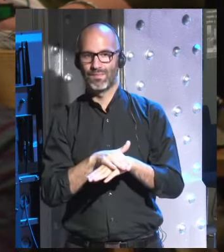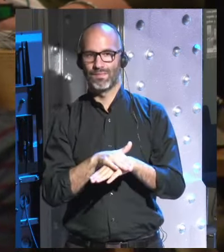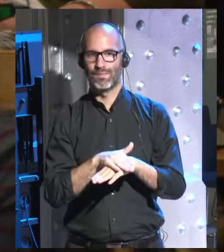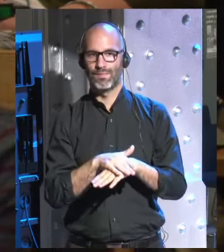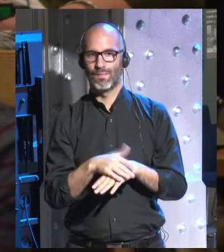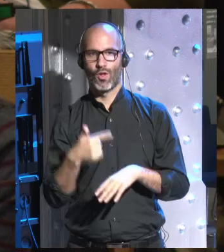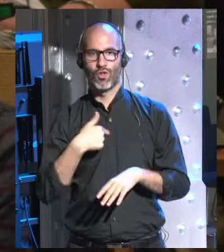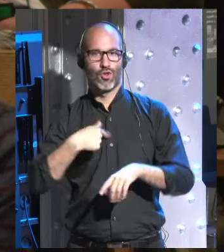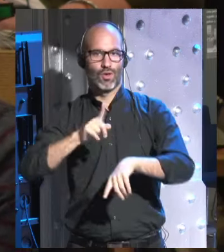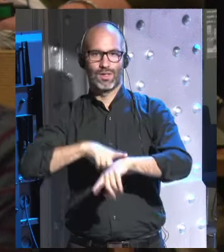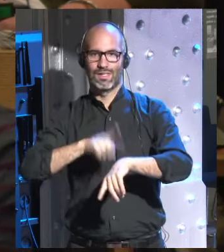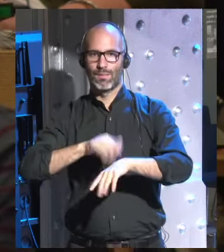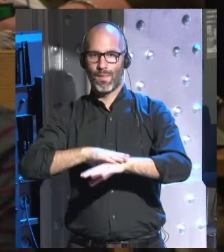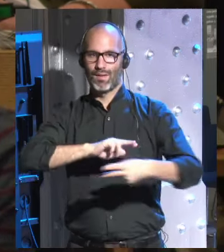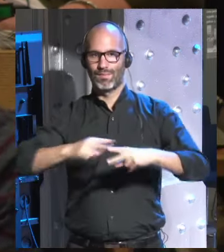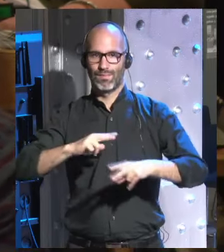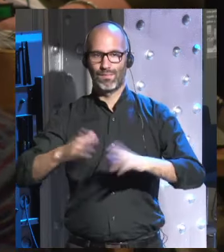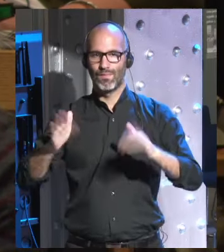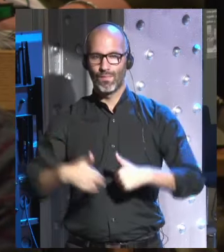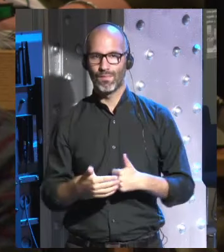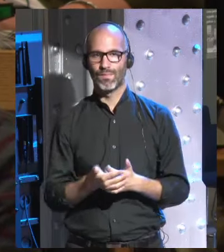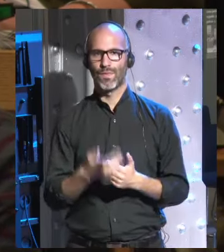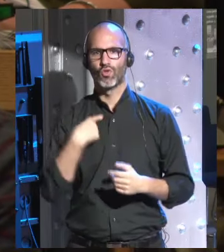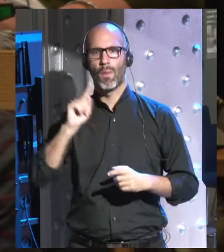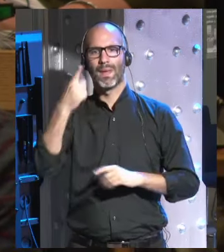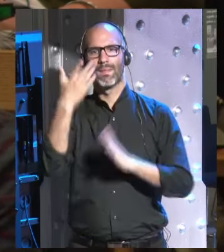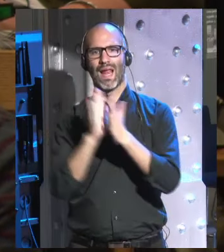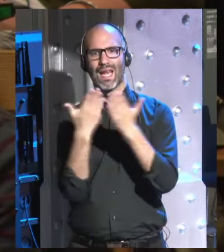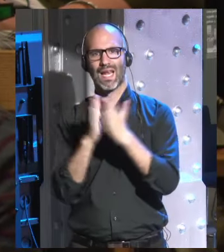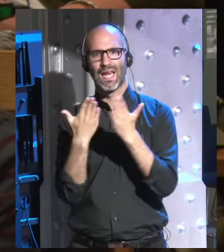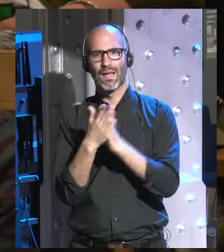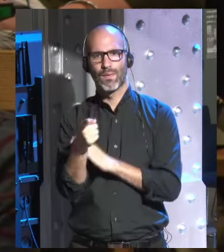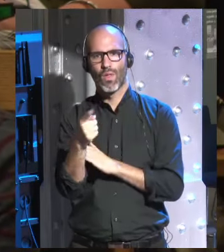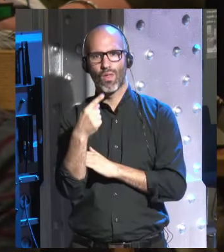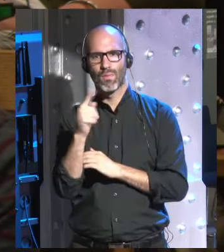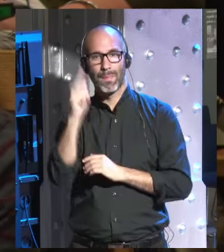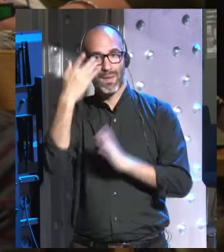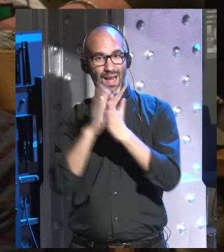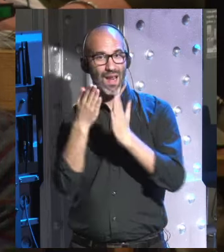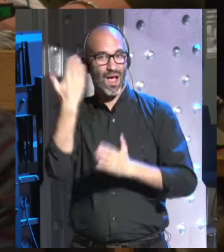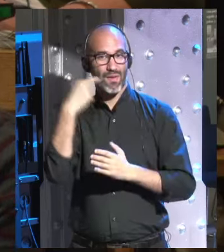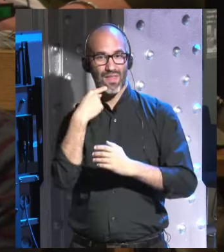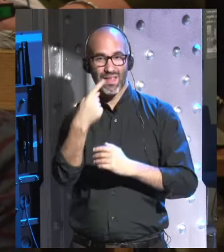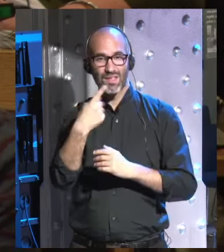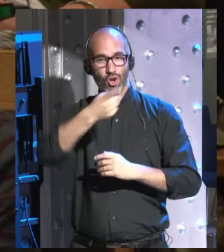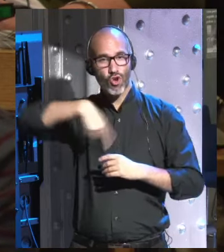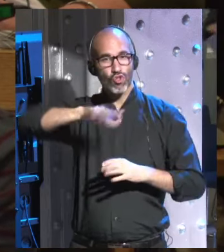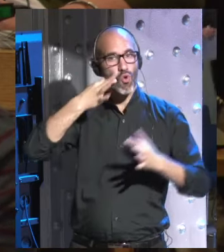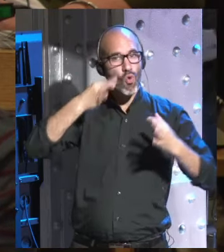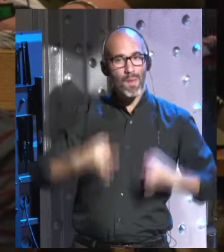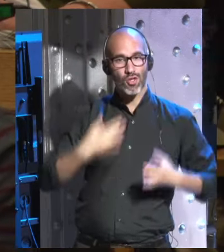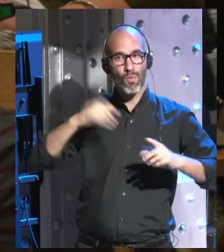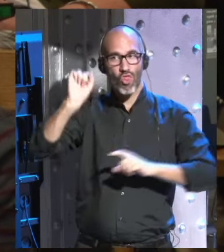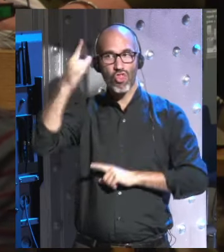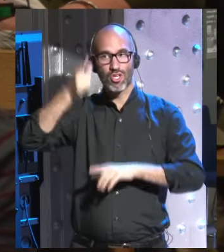no tengo tiempo de traducirla en tu primer libro dijiste que los humanos somos dioses que nos hemos creado